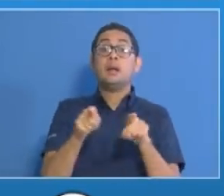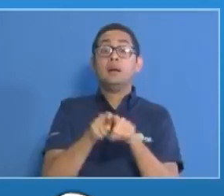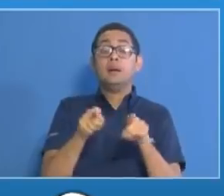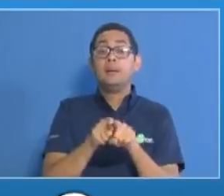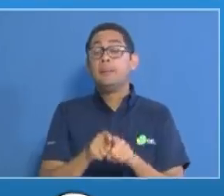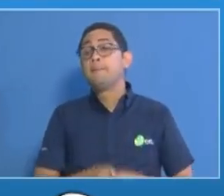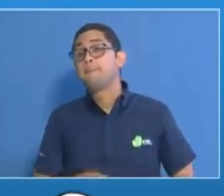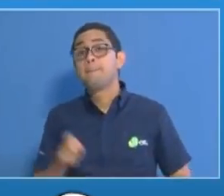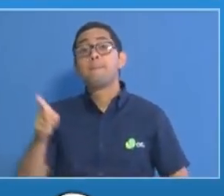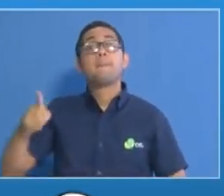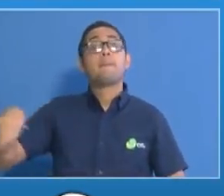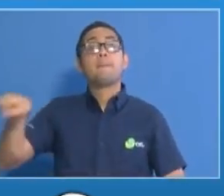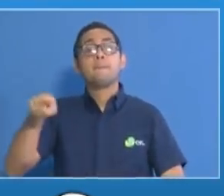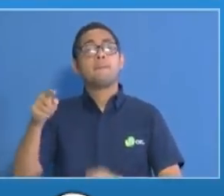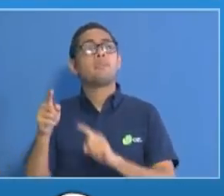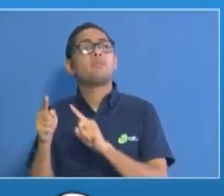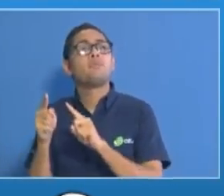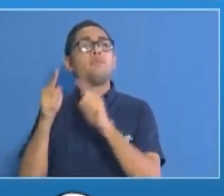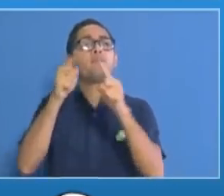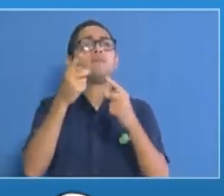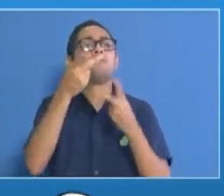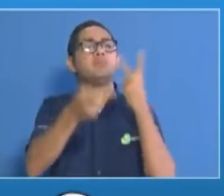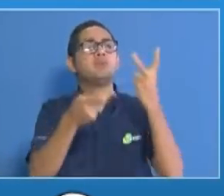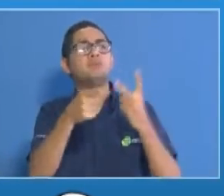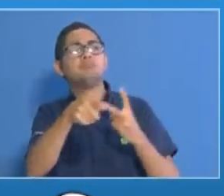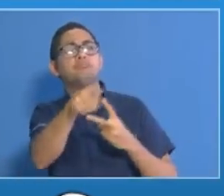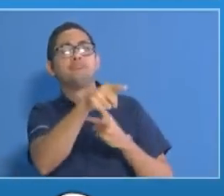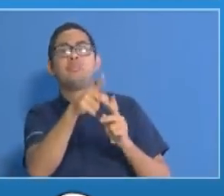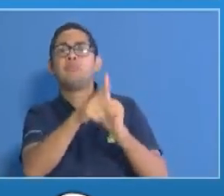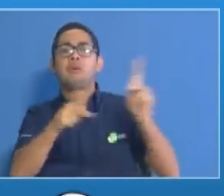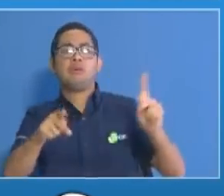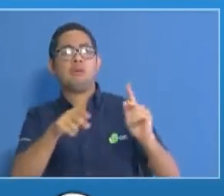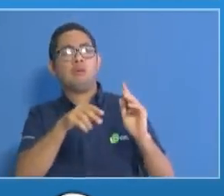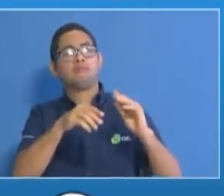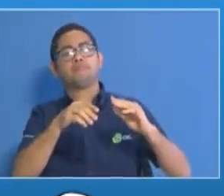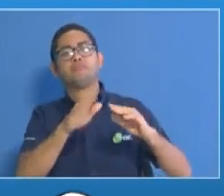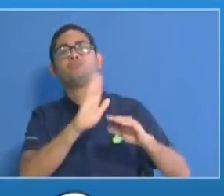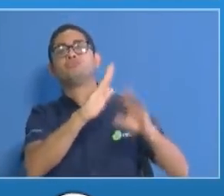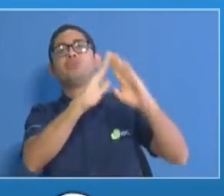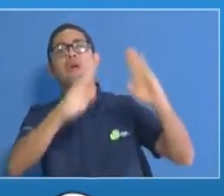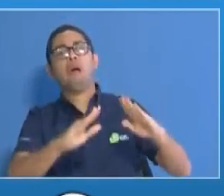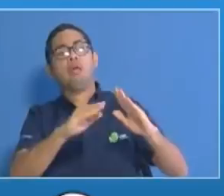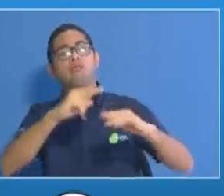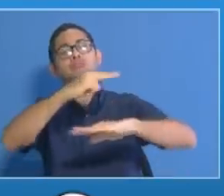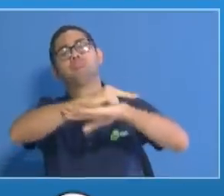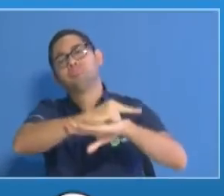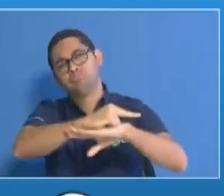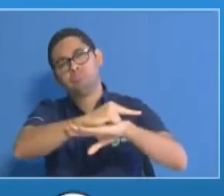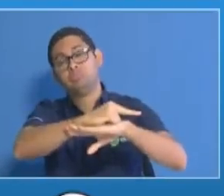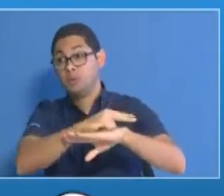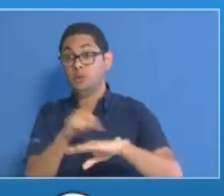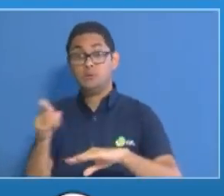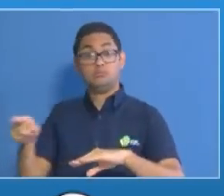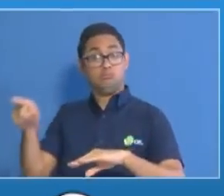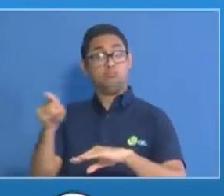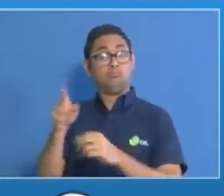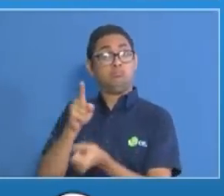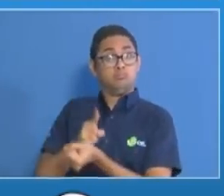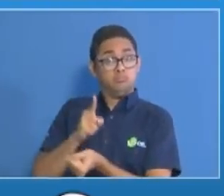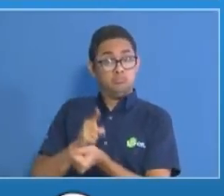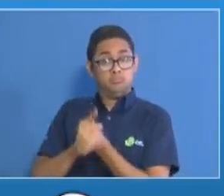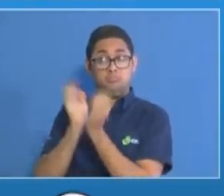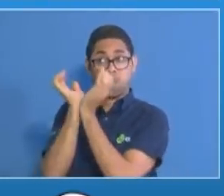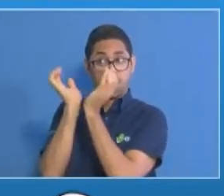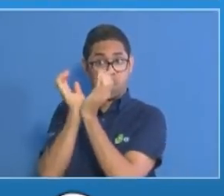los pacientes encamados. Y en esta fotografía podemos ver el cariño con que el equipo sanitario de la